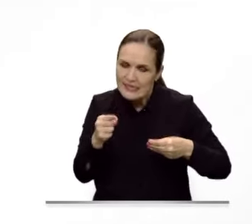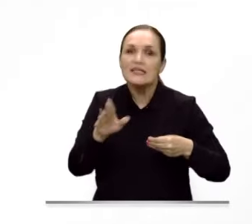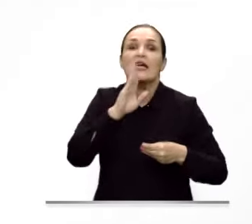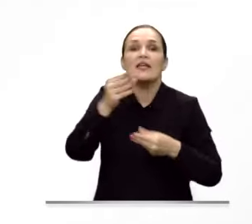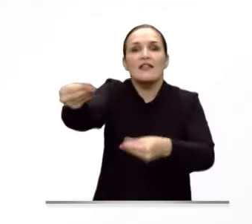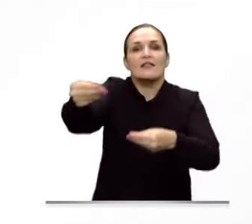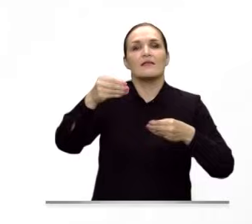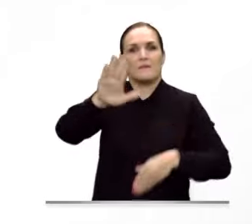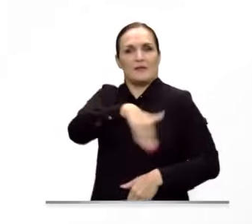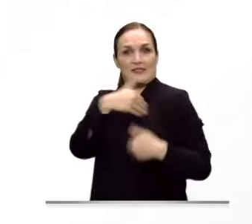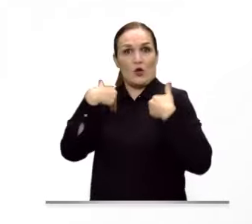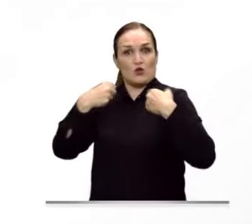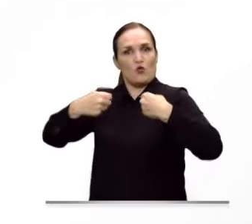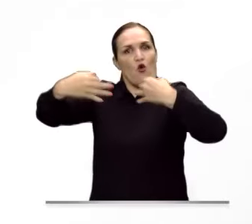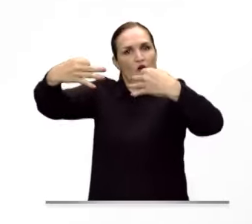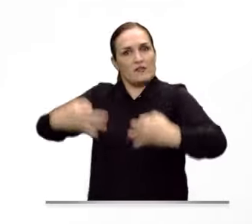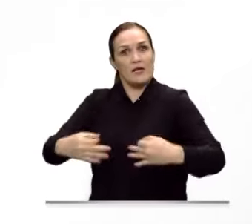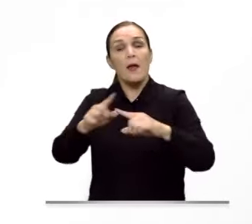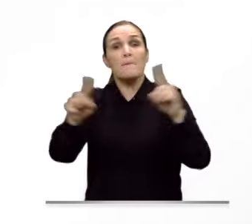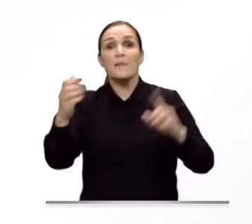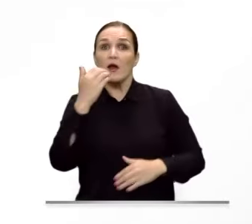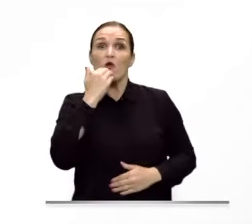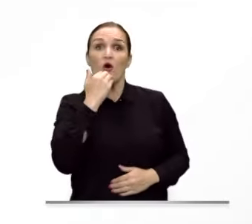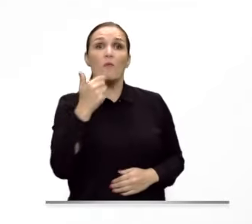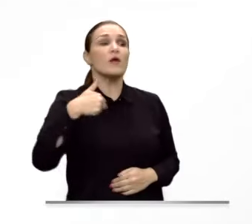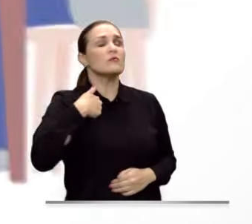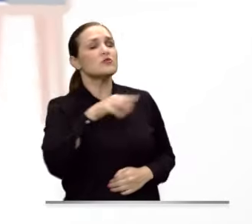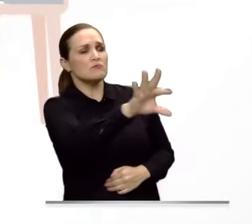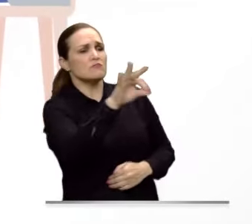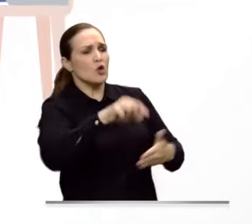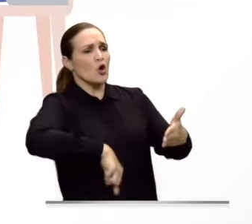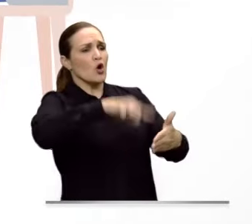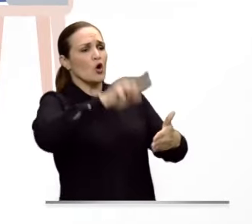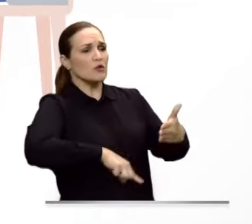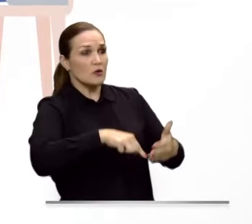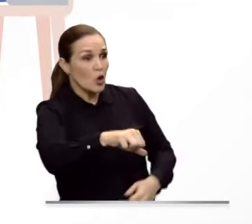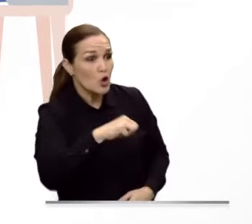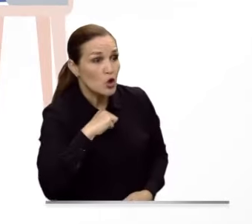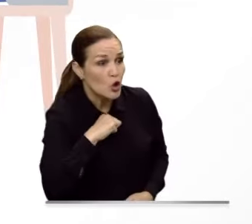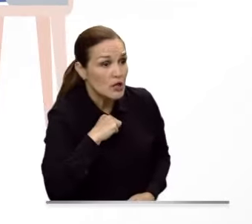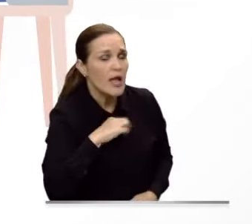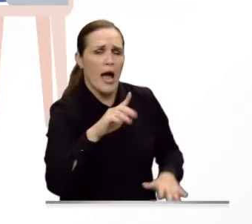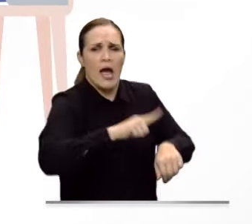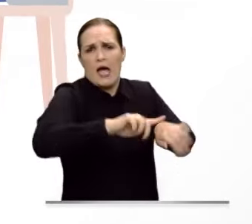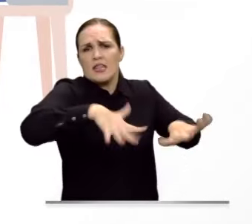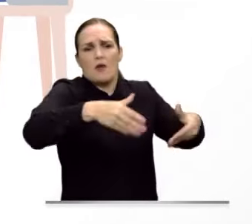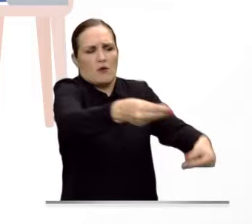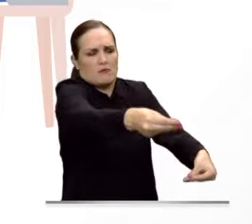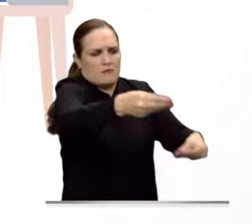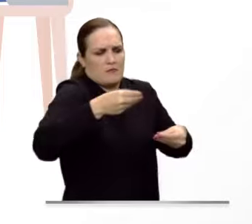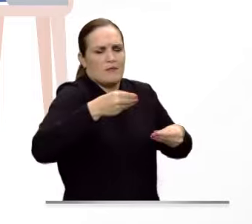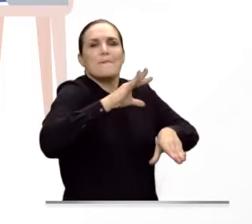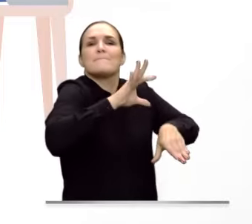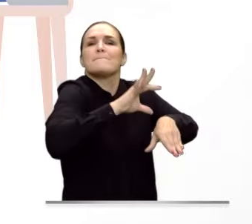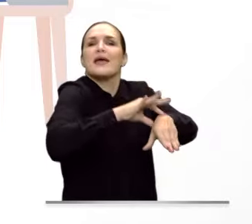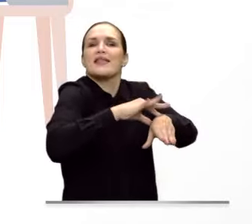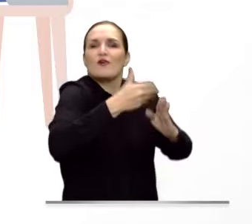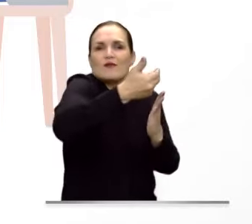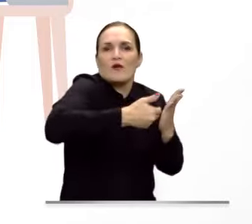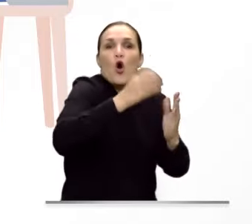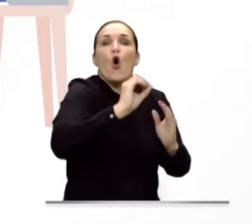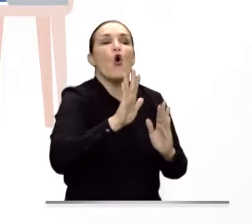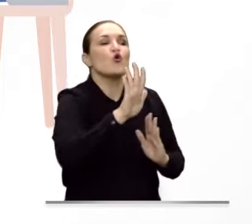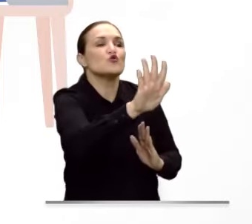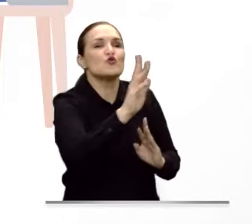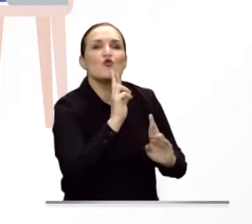discapacidad expedido por el Ministerio de Salud como documento oficial. Pero si al momento de la selección la persona no lo tiene, puede adjuntar